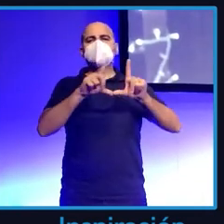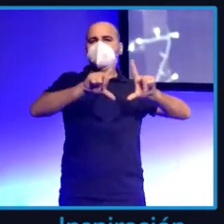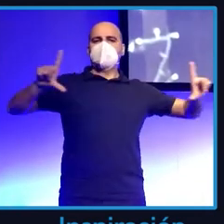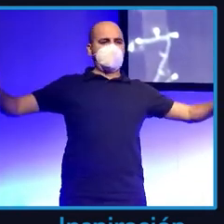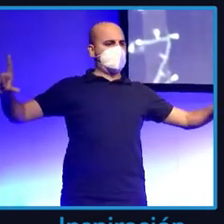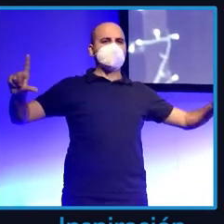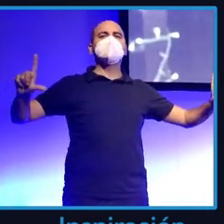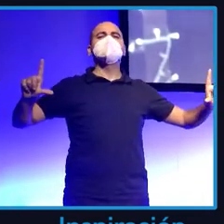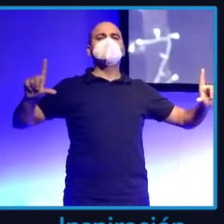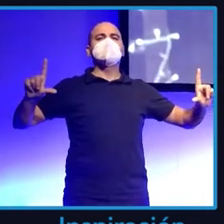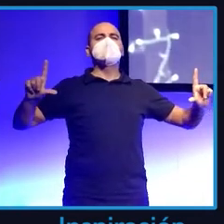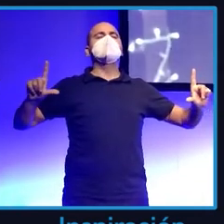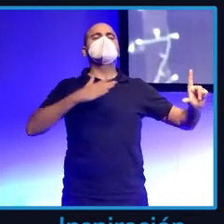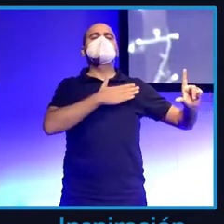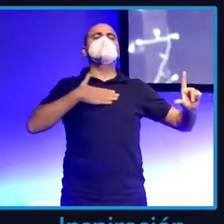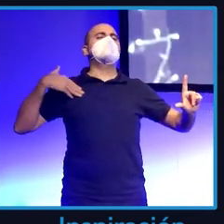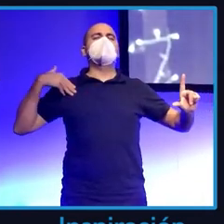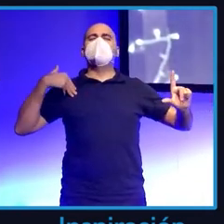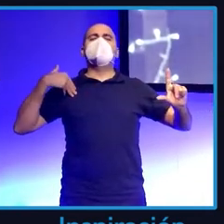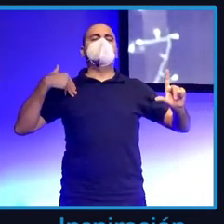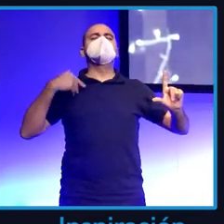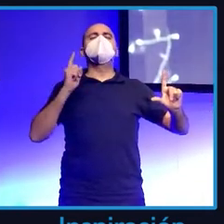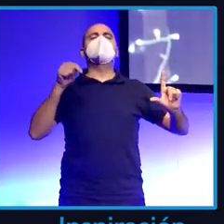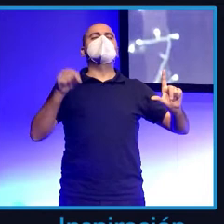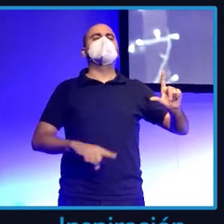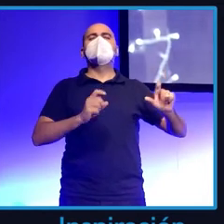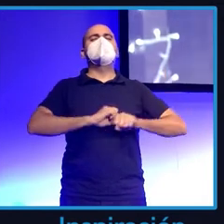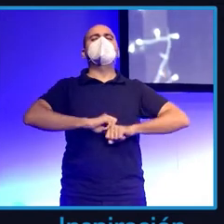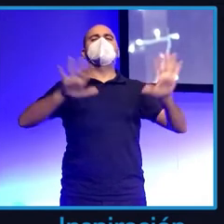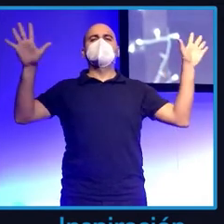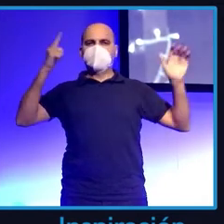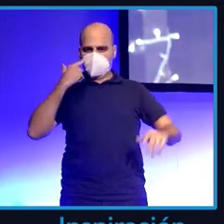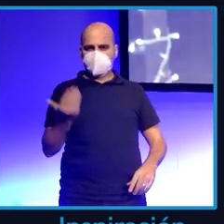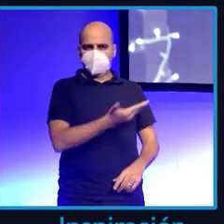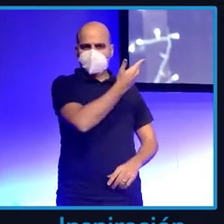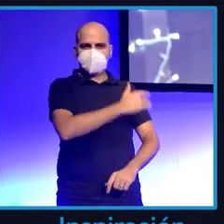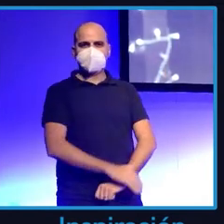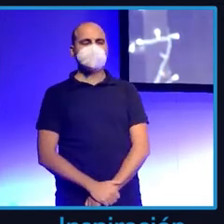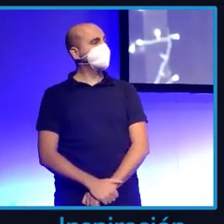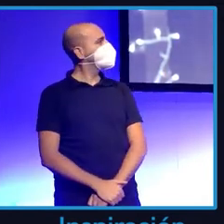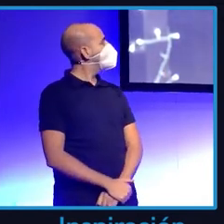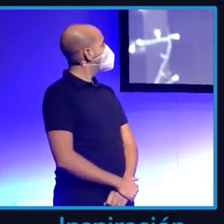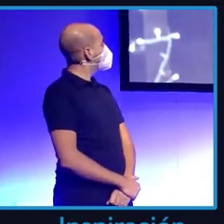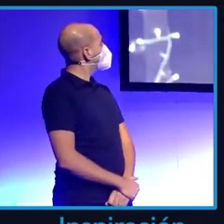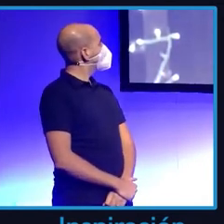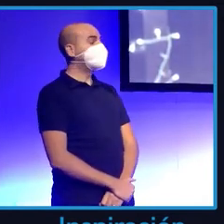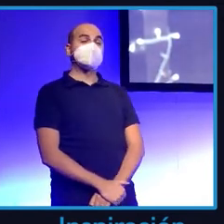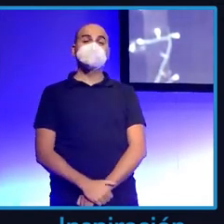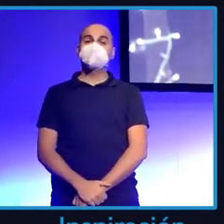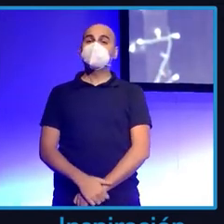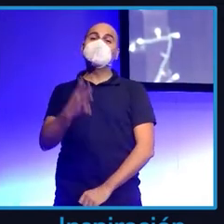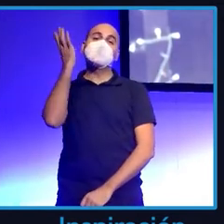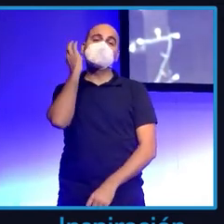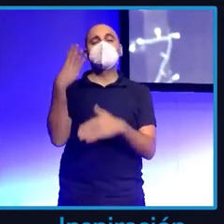el mundo. Esta era mi paciente habitual, la vieja del visillo. Es decir, allí no había unicornios, allí tenía,